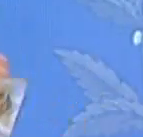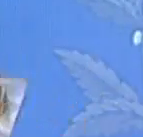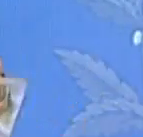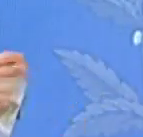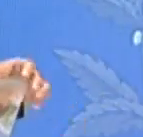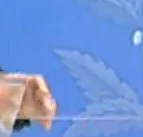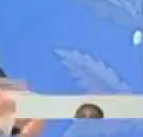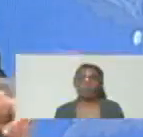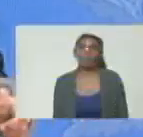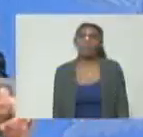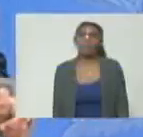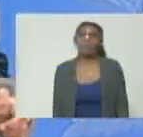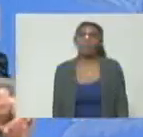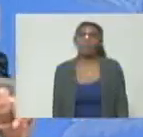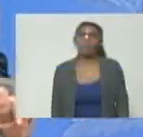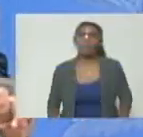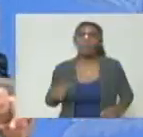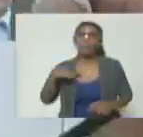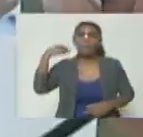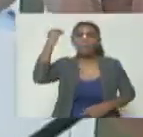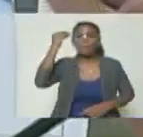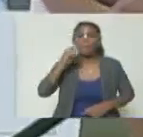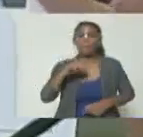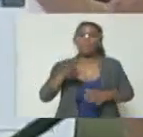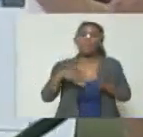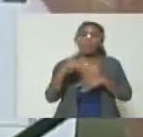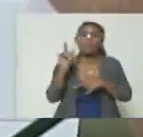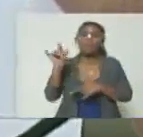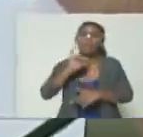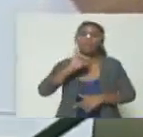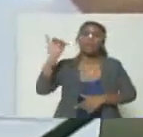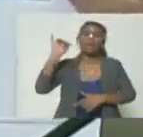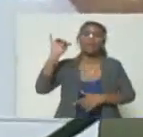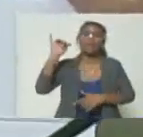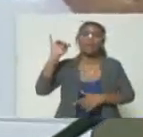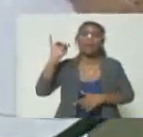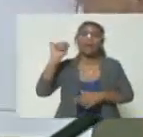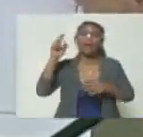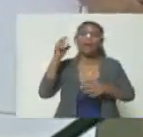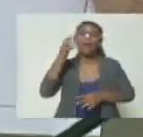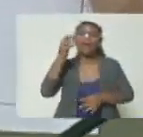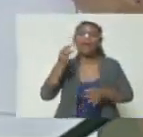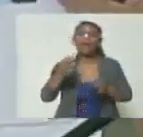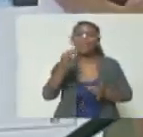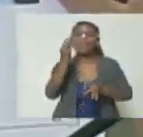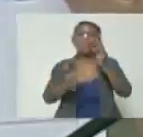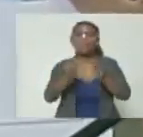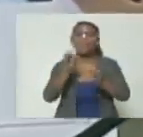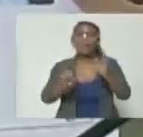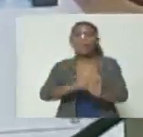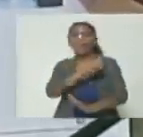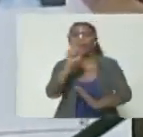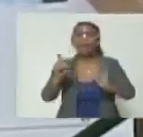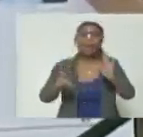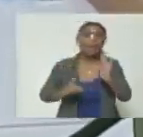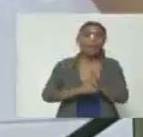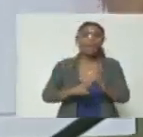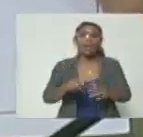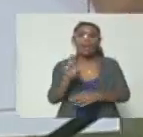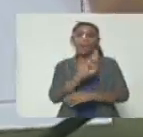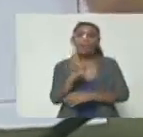yo imagino que luego de esta denuncia la Fiscalía General de la República ya habrá librado órdenes de captura